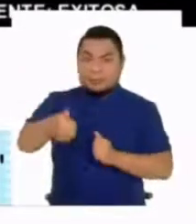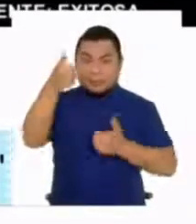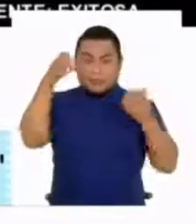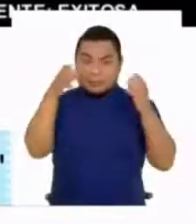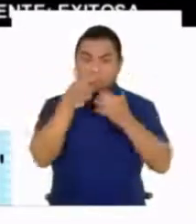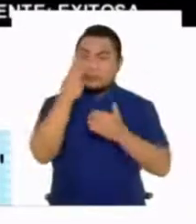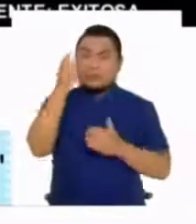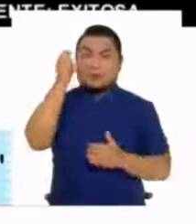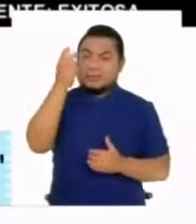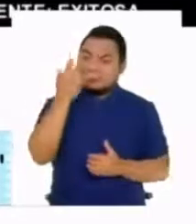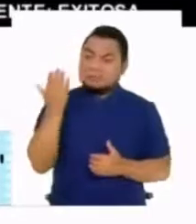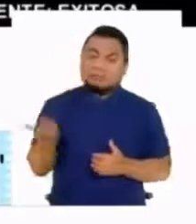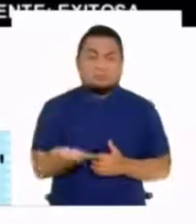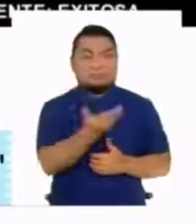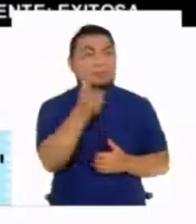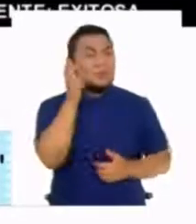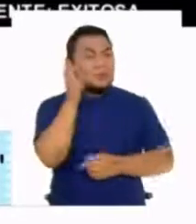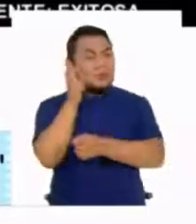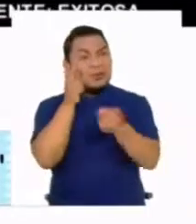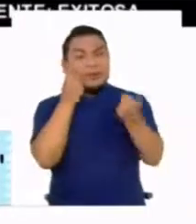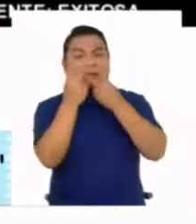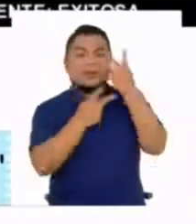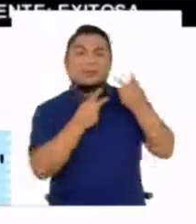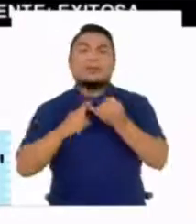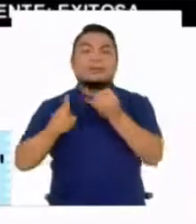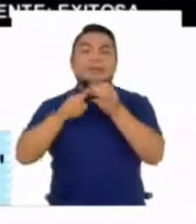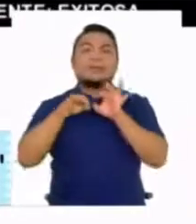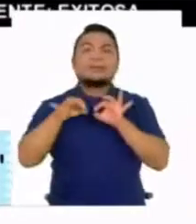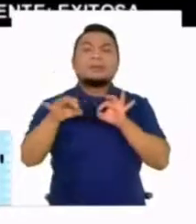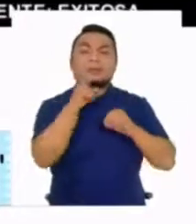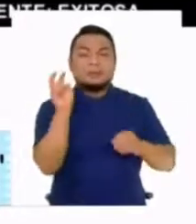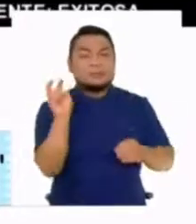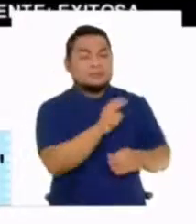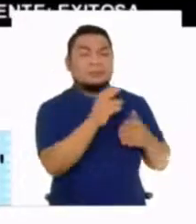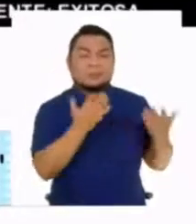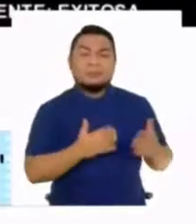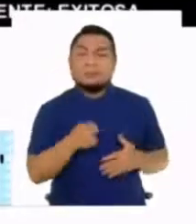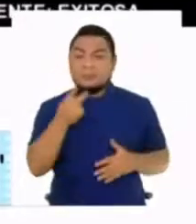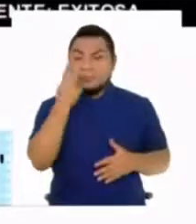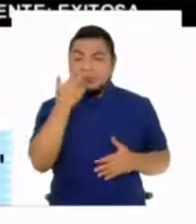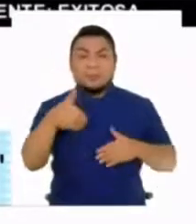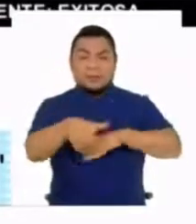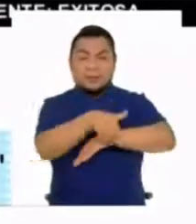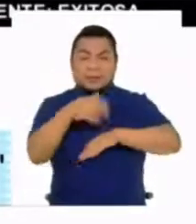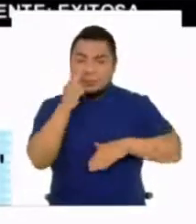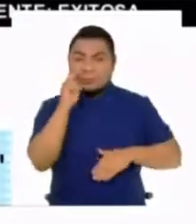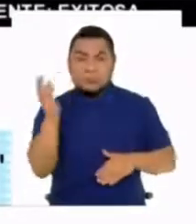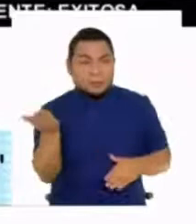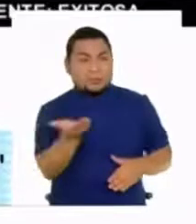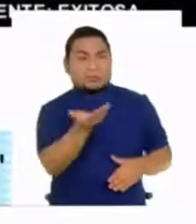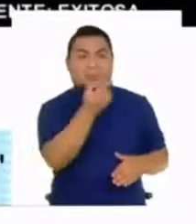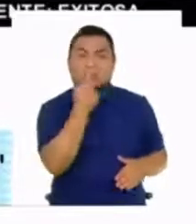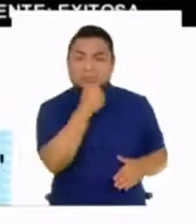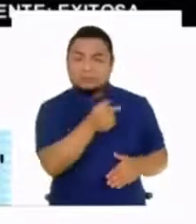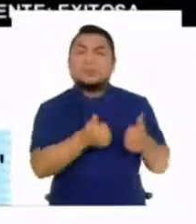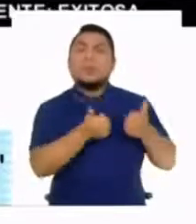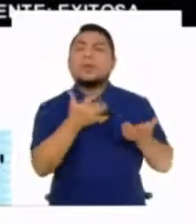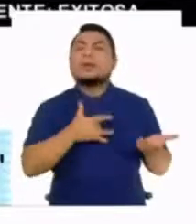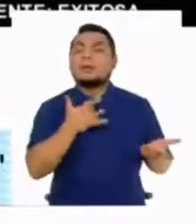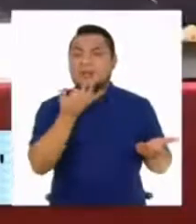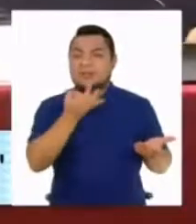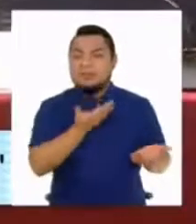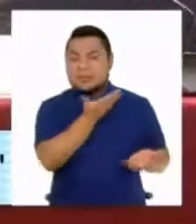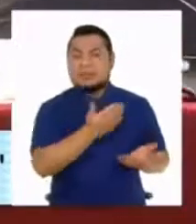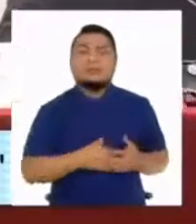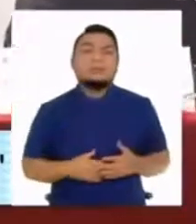presidenta del Congreso, puedan escuchar, visitar las diferentes regiones y salir a la calle, ¿no? Que realmente, ¿cuál es